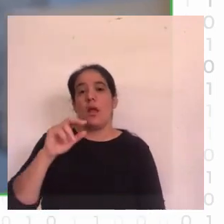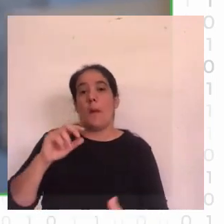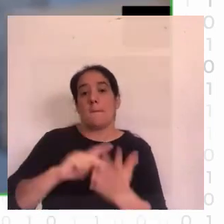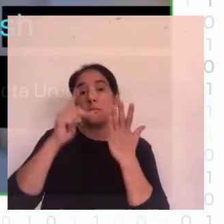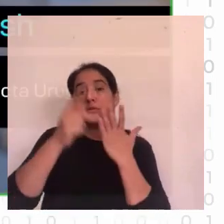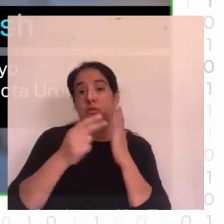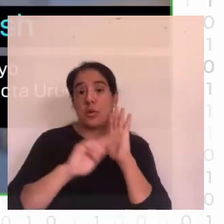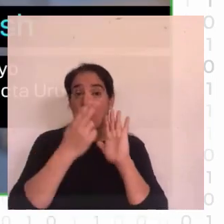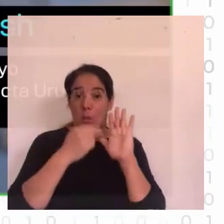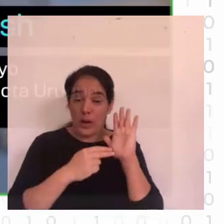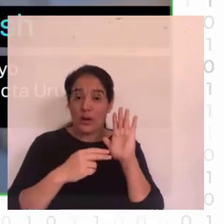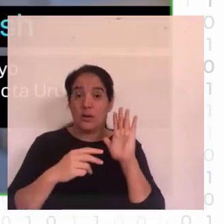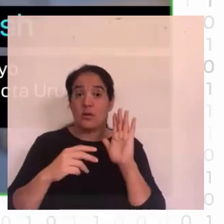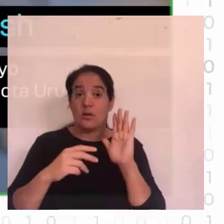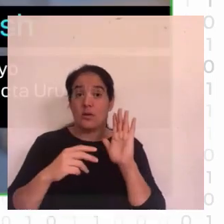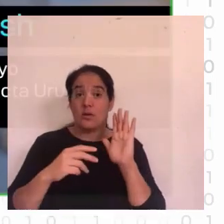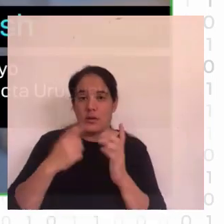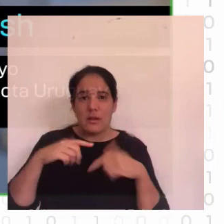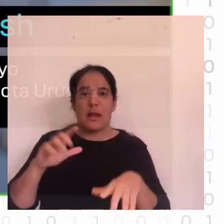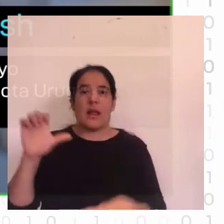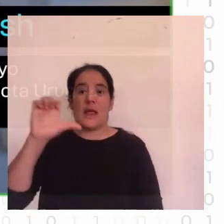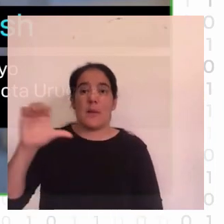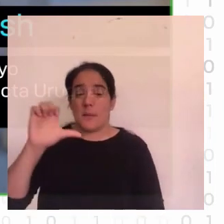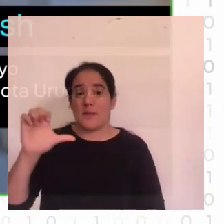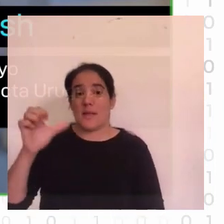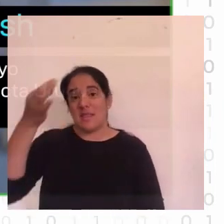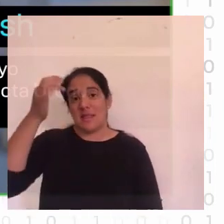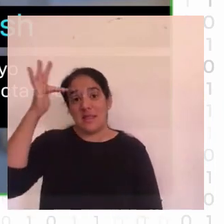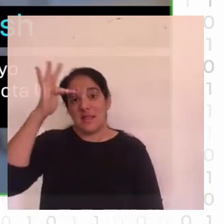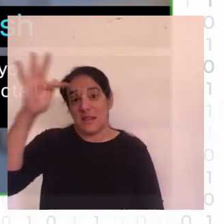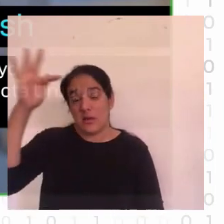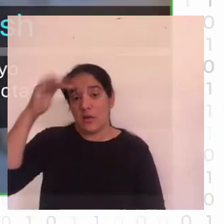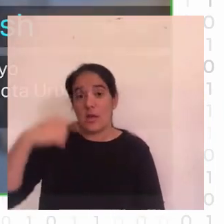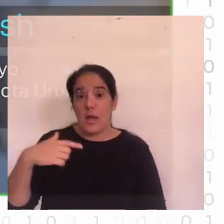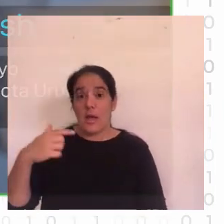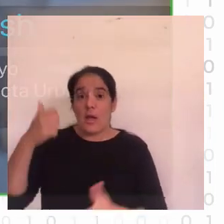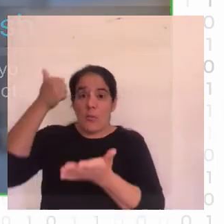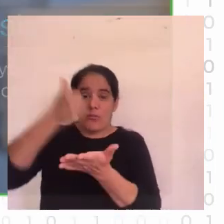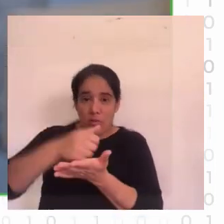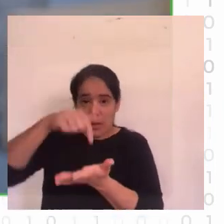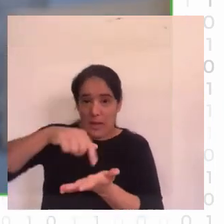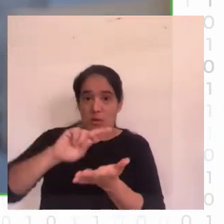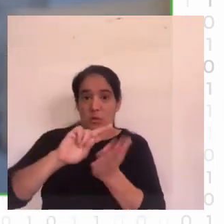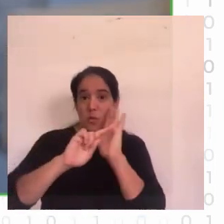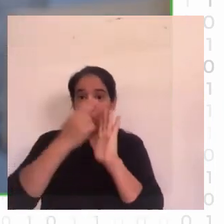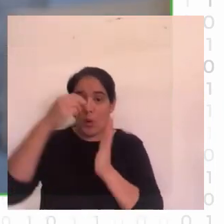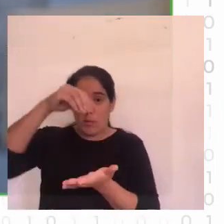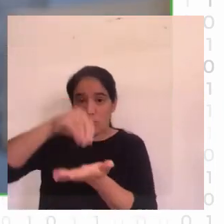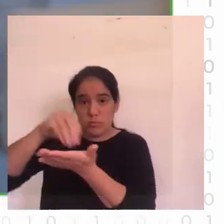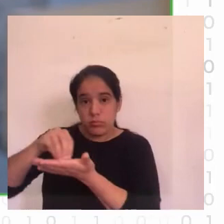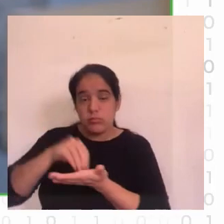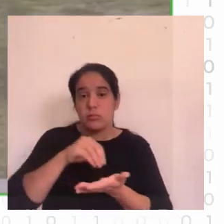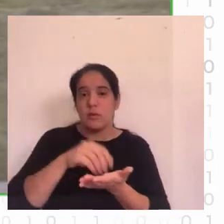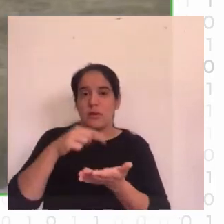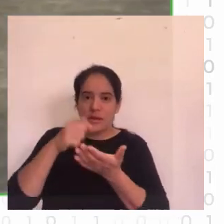empresas de tecnología de la región Se instalen en Uruguay, que vean a Uruguay como un hub Desde donde expandir luego